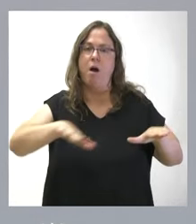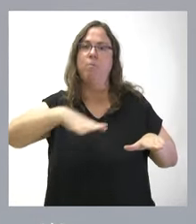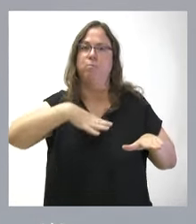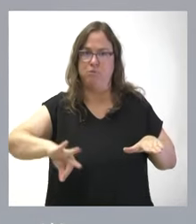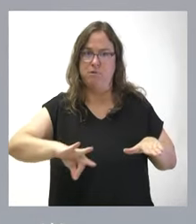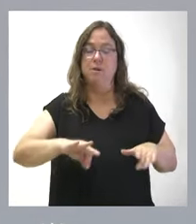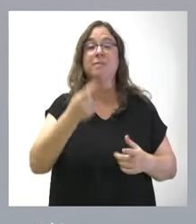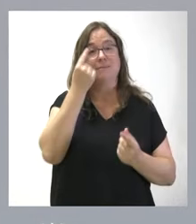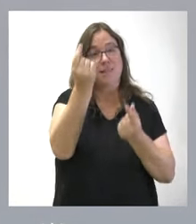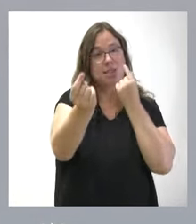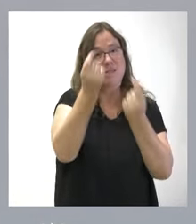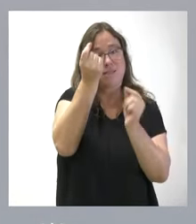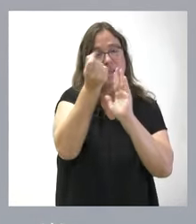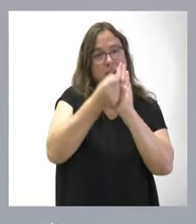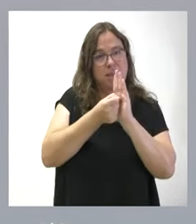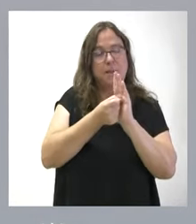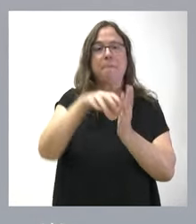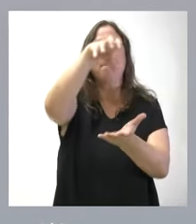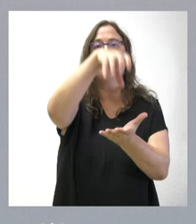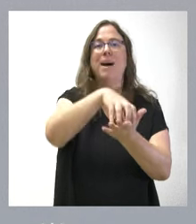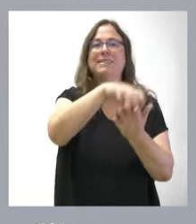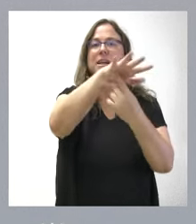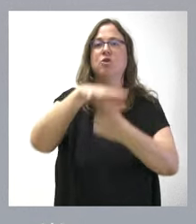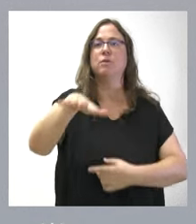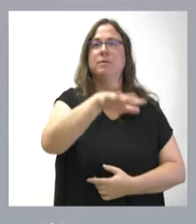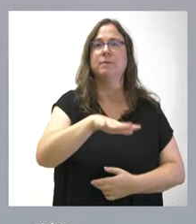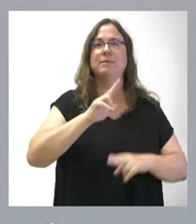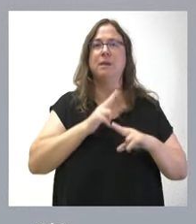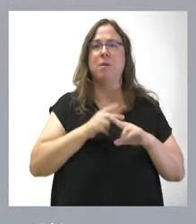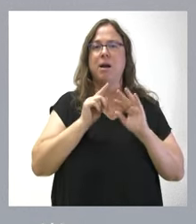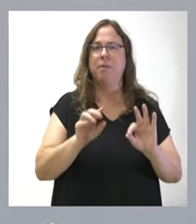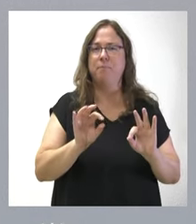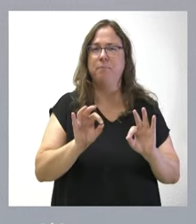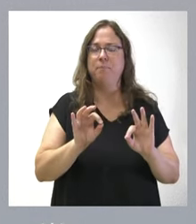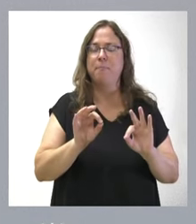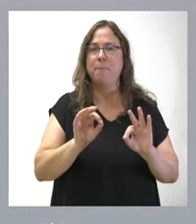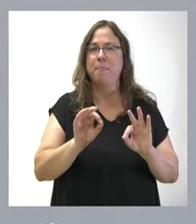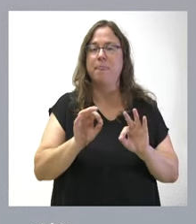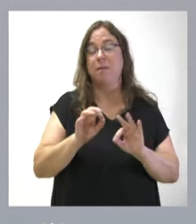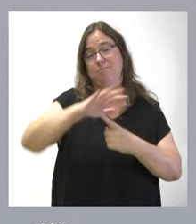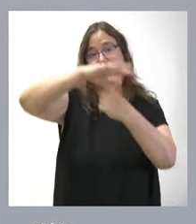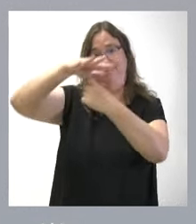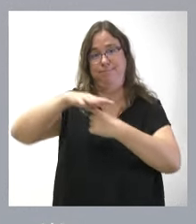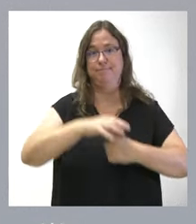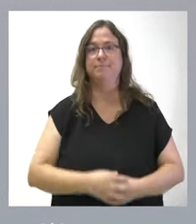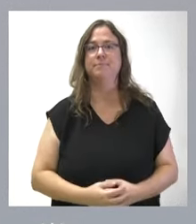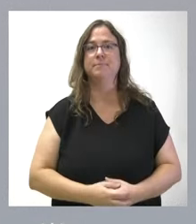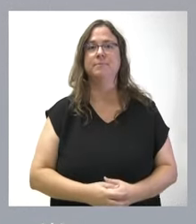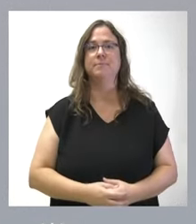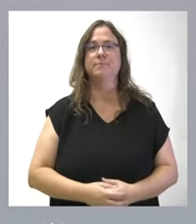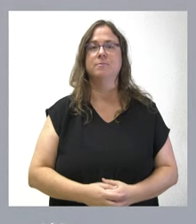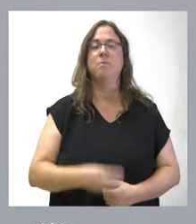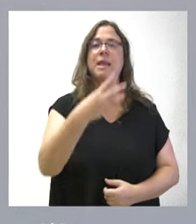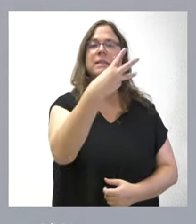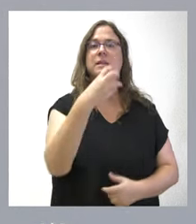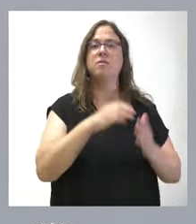esta inversión en esta base de aeronaves. 300